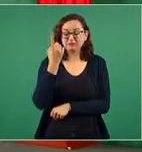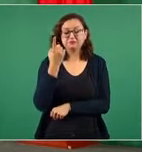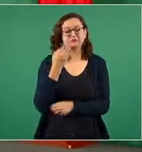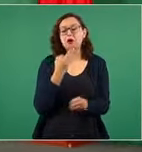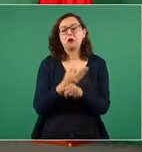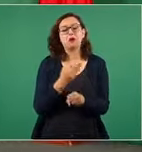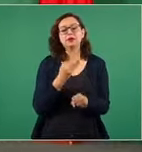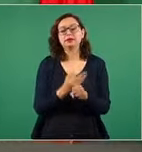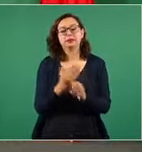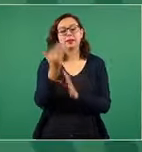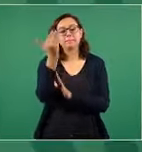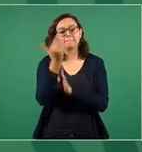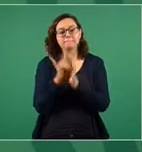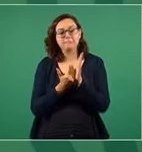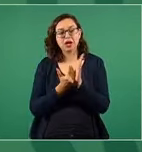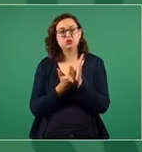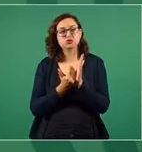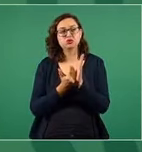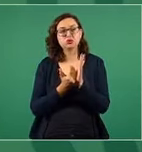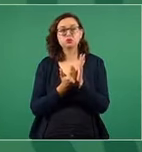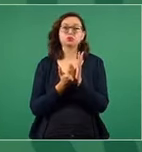hasta